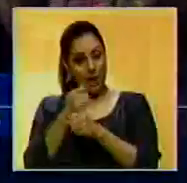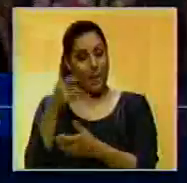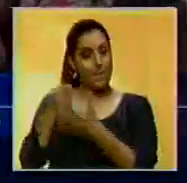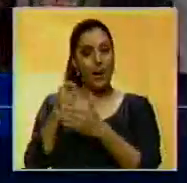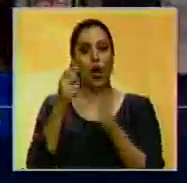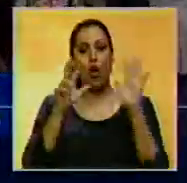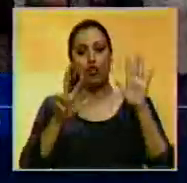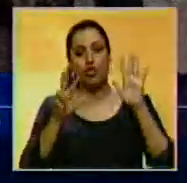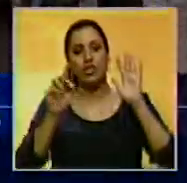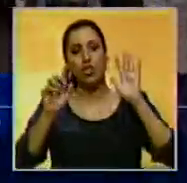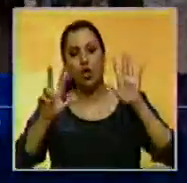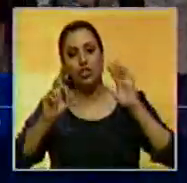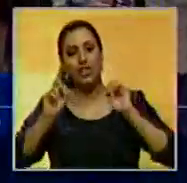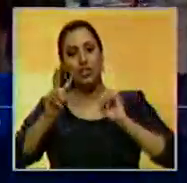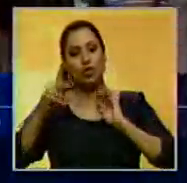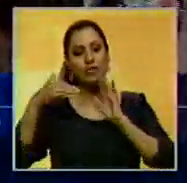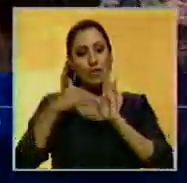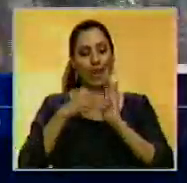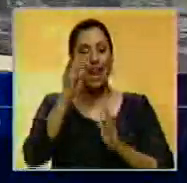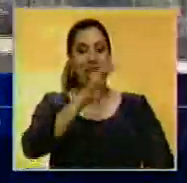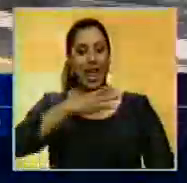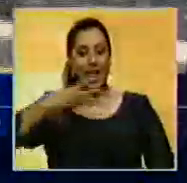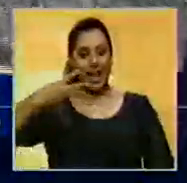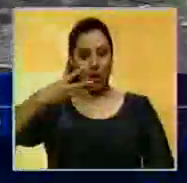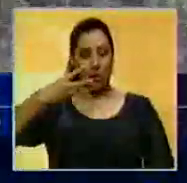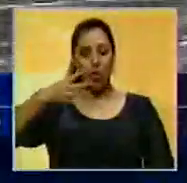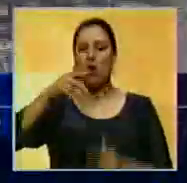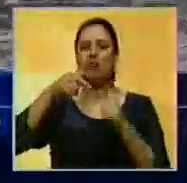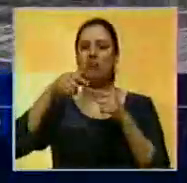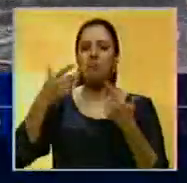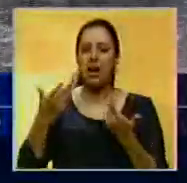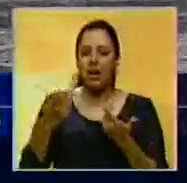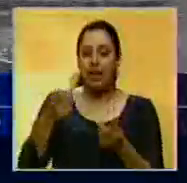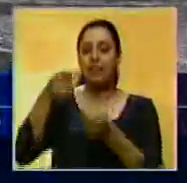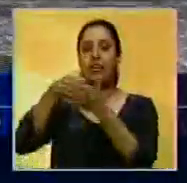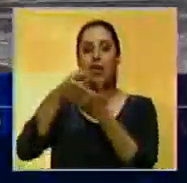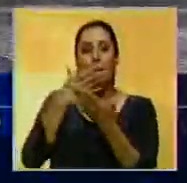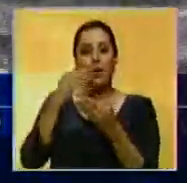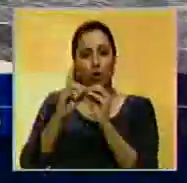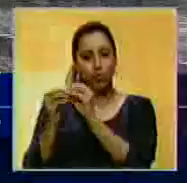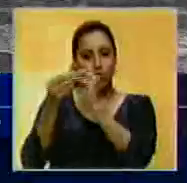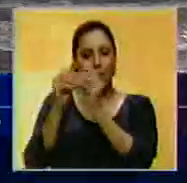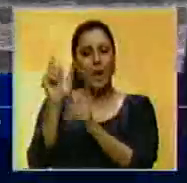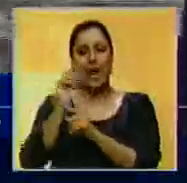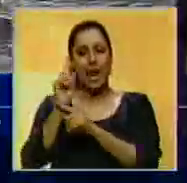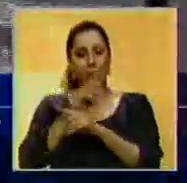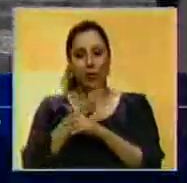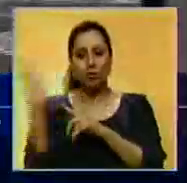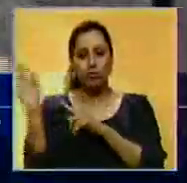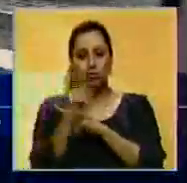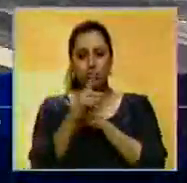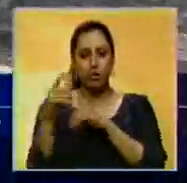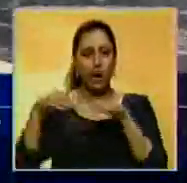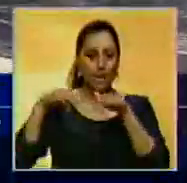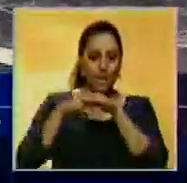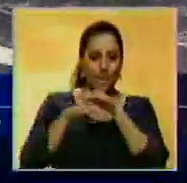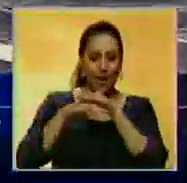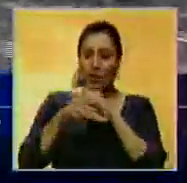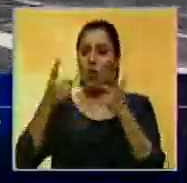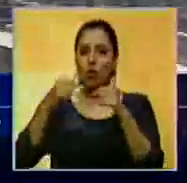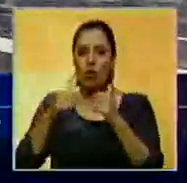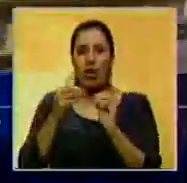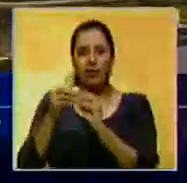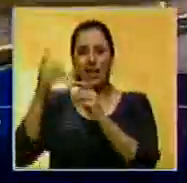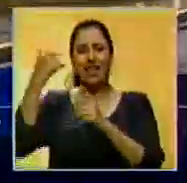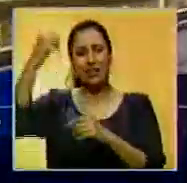invierten 882 mil euros, recursos que permitirán mejorar la confiabilidad y rapidez del paso de trenes en un tramo que es